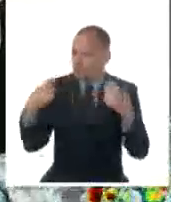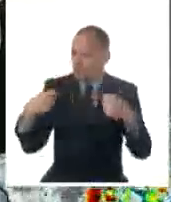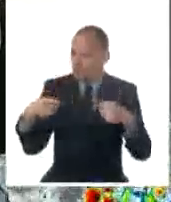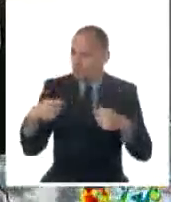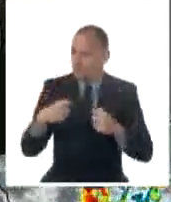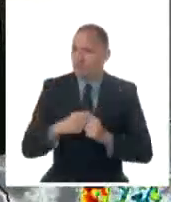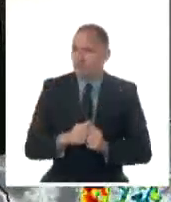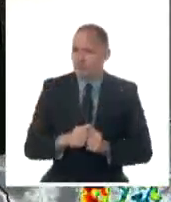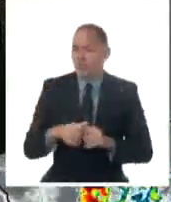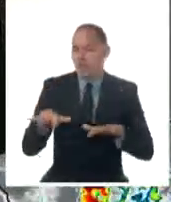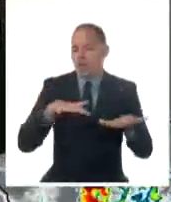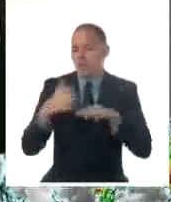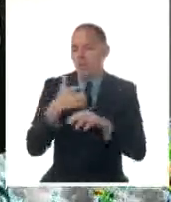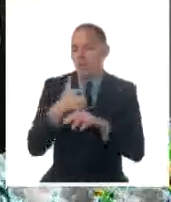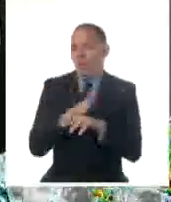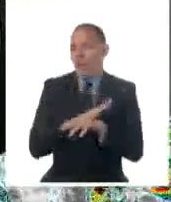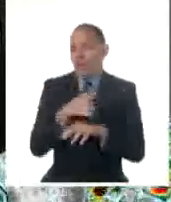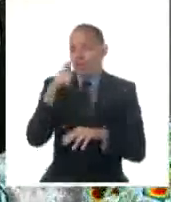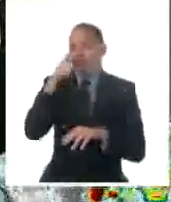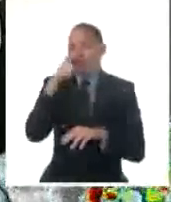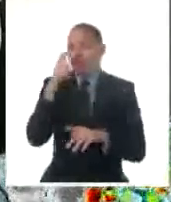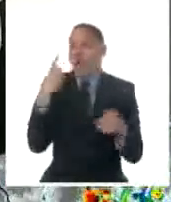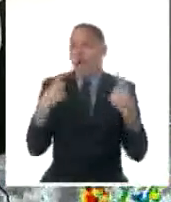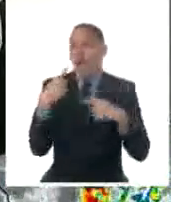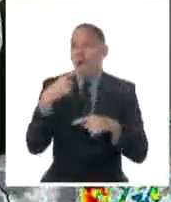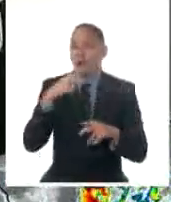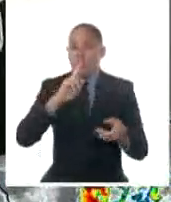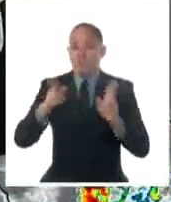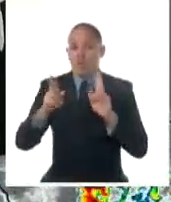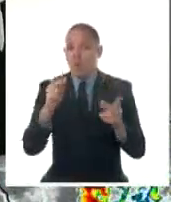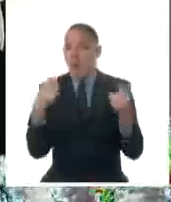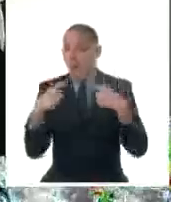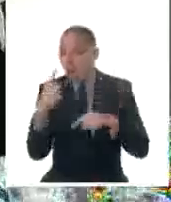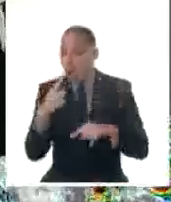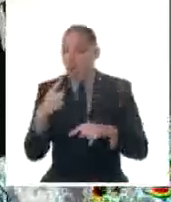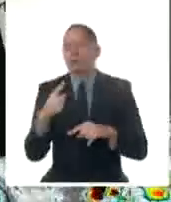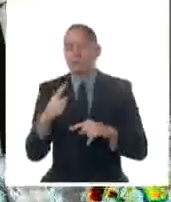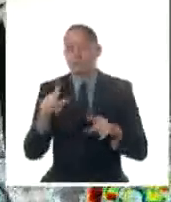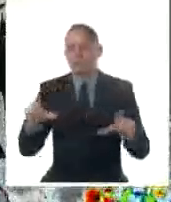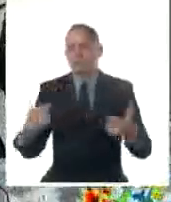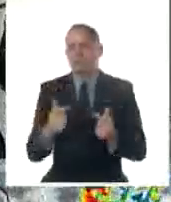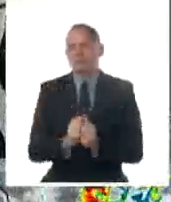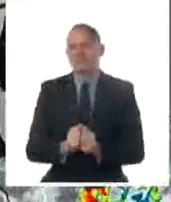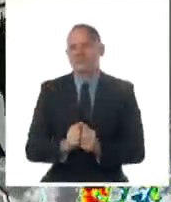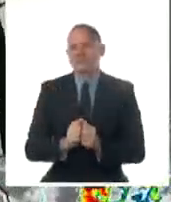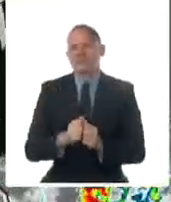preparados y alertas y cumplir las orientaciones de la defensa civil. Esto es todo en cuanto al tiempo y hasta mañana.